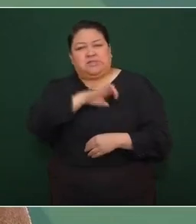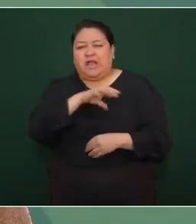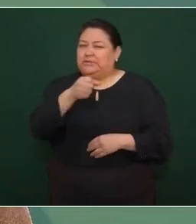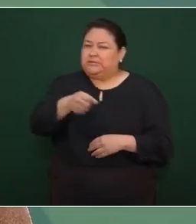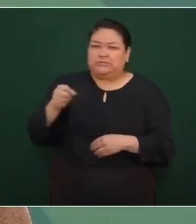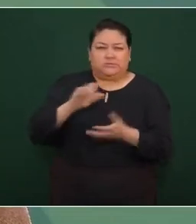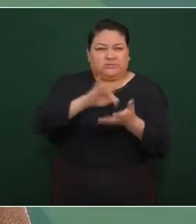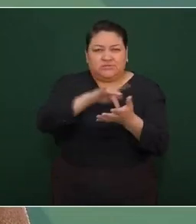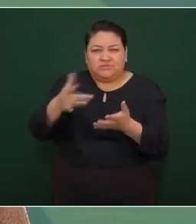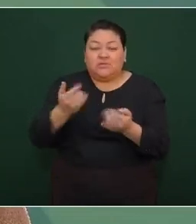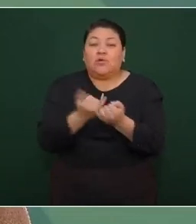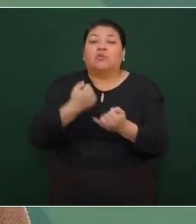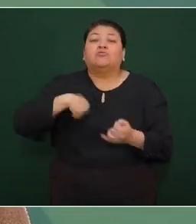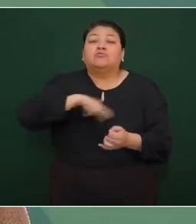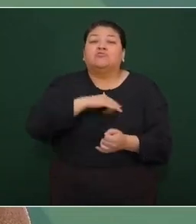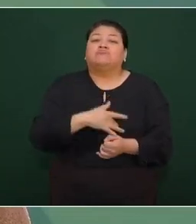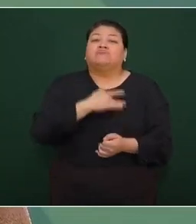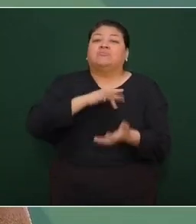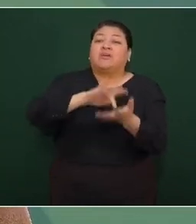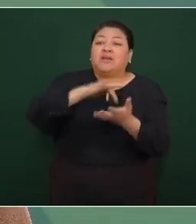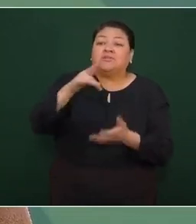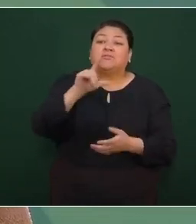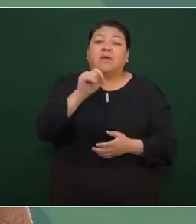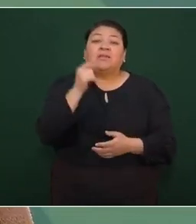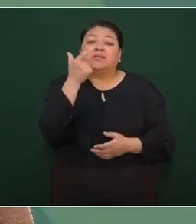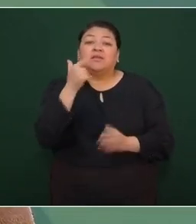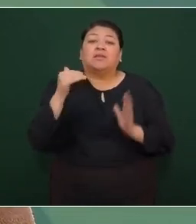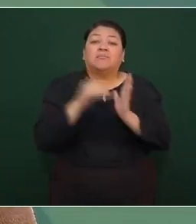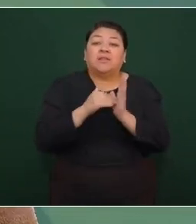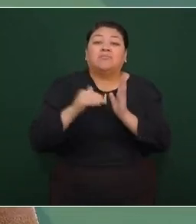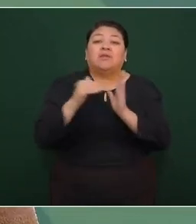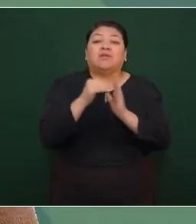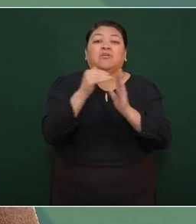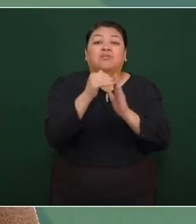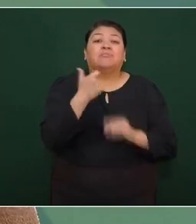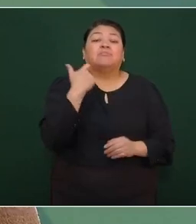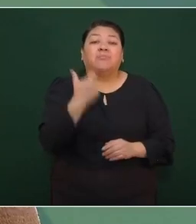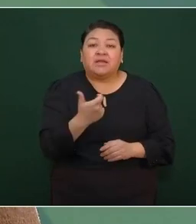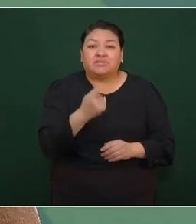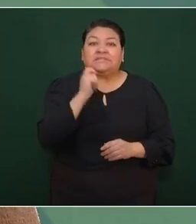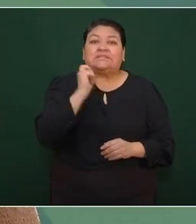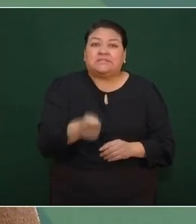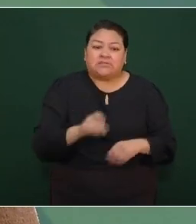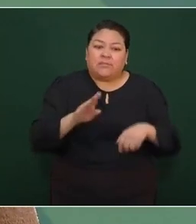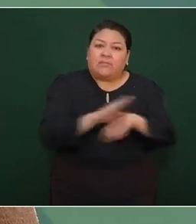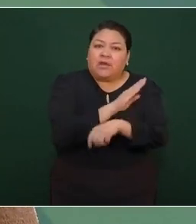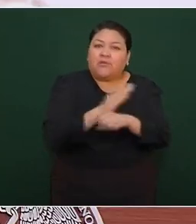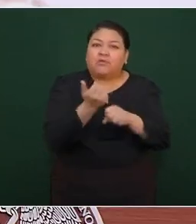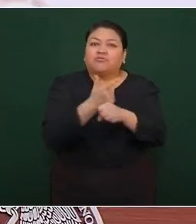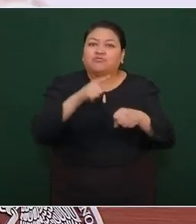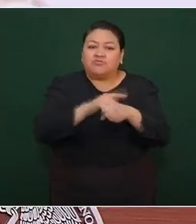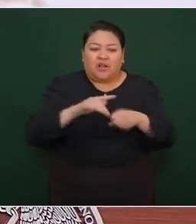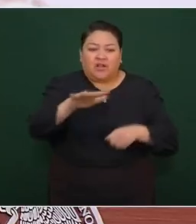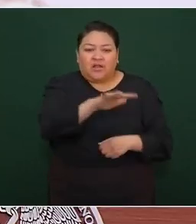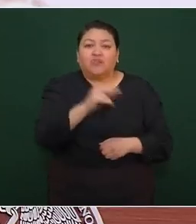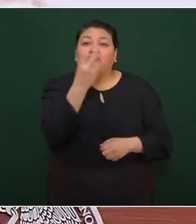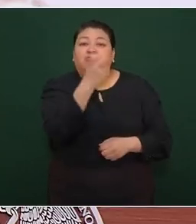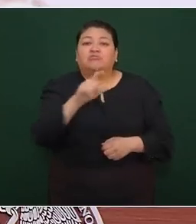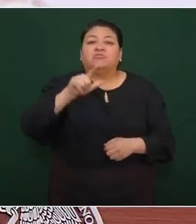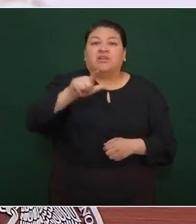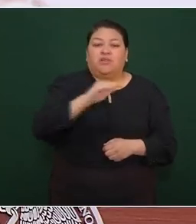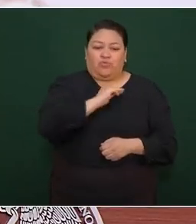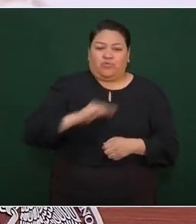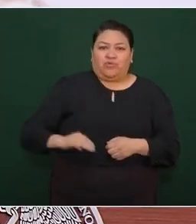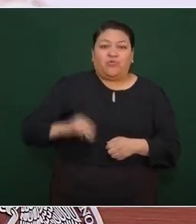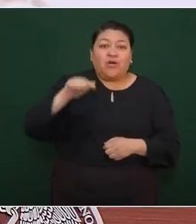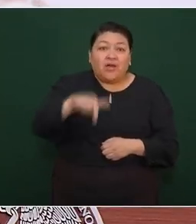nuestro agradecimiento por los más de 27 mil millones de pesos en apoyos sociales para los 217 municipios de